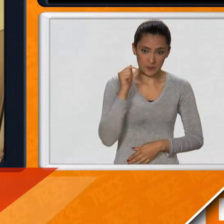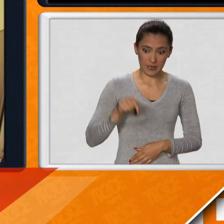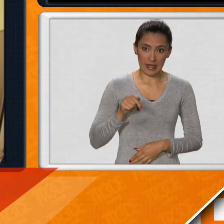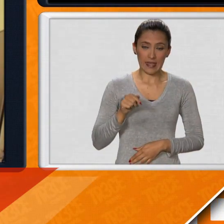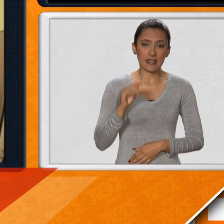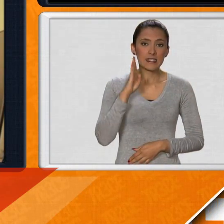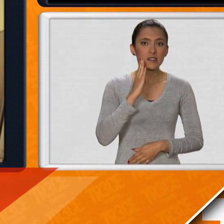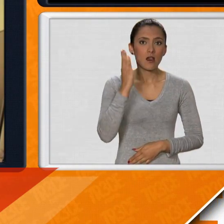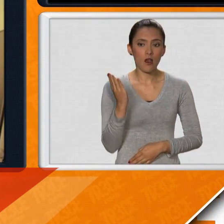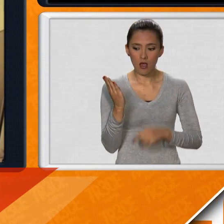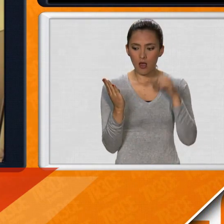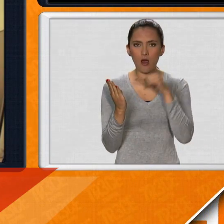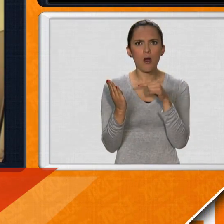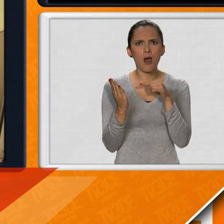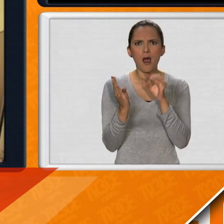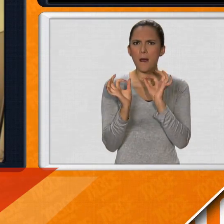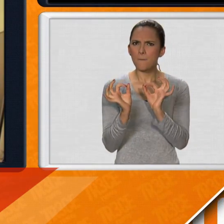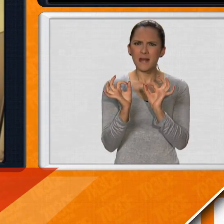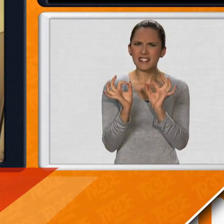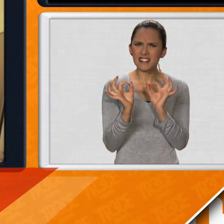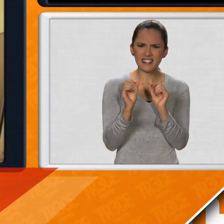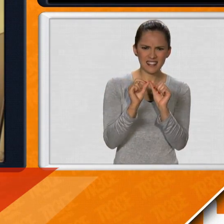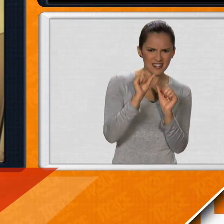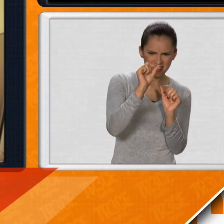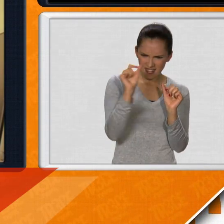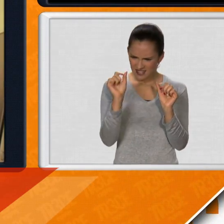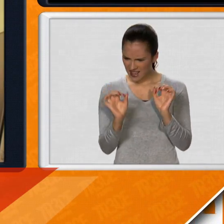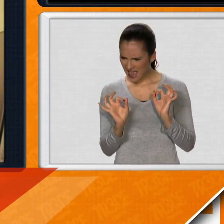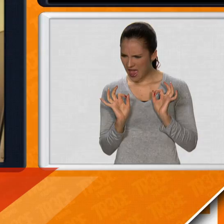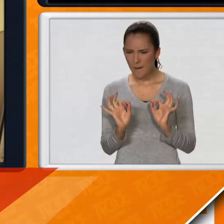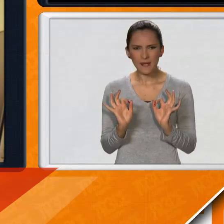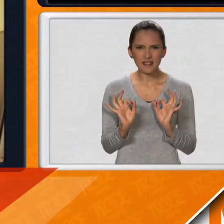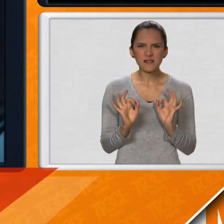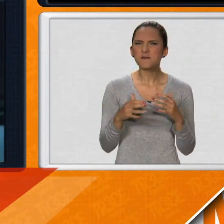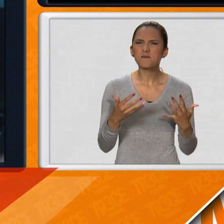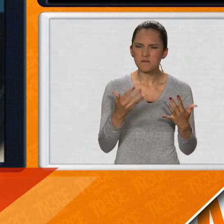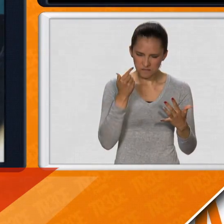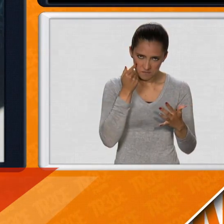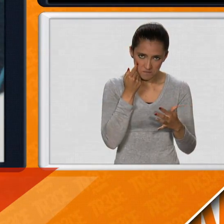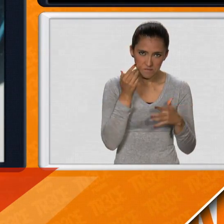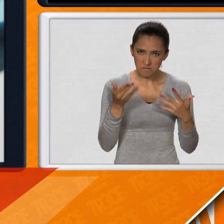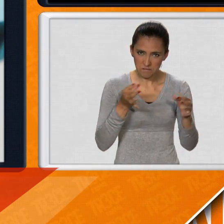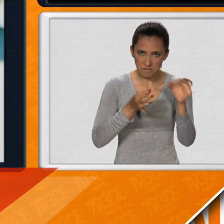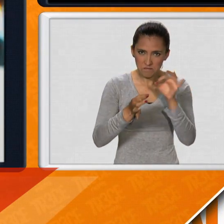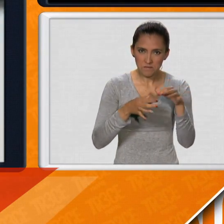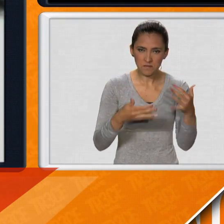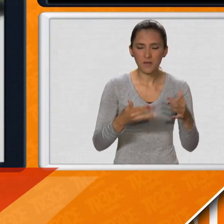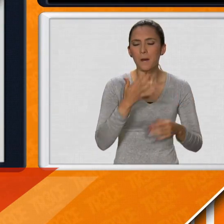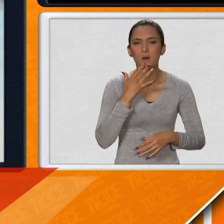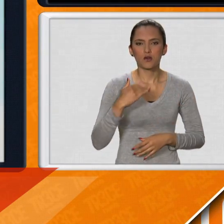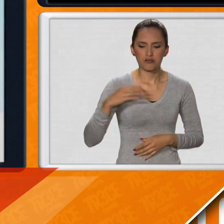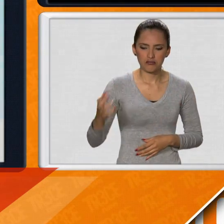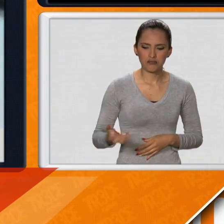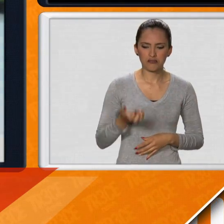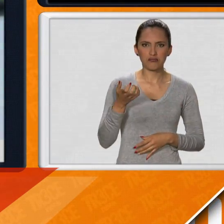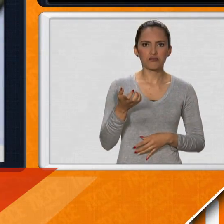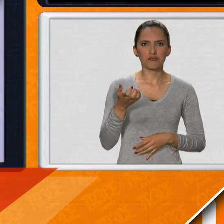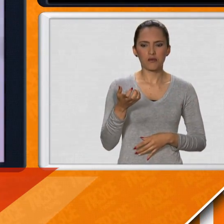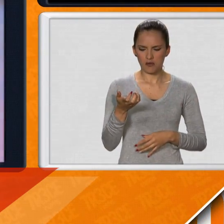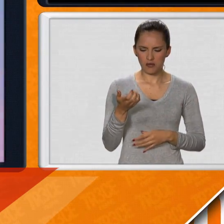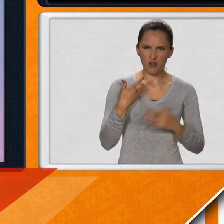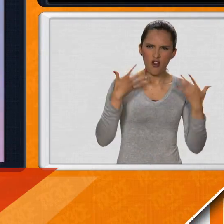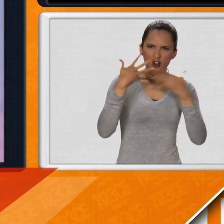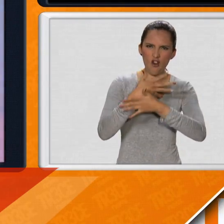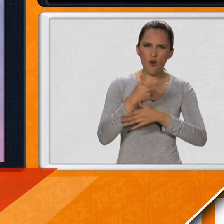perfectamente simétrico. ¿Esto qué quiere decir? Que cuando lo tomas no sabes si está el derecho o al